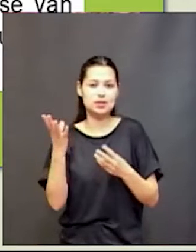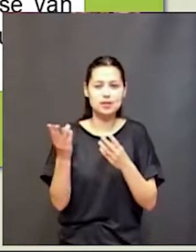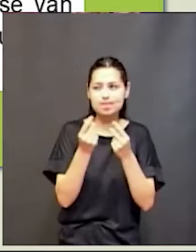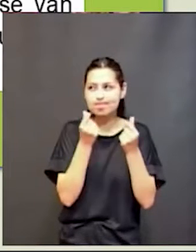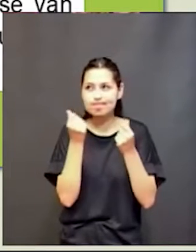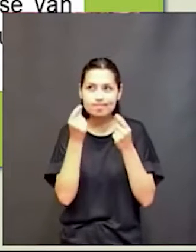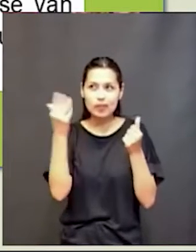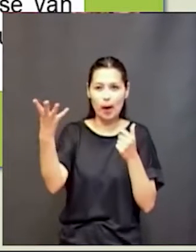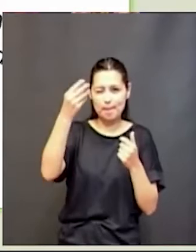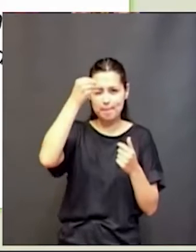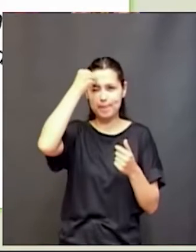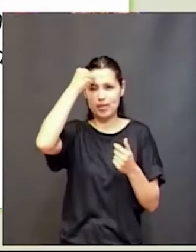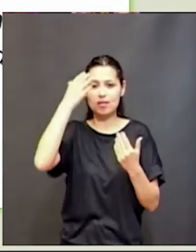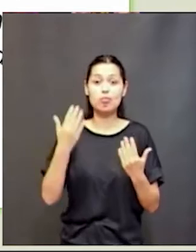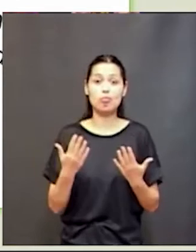feedback con él.